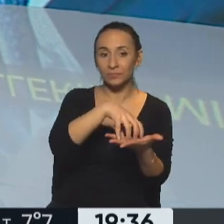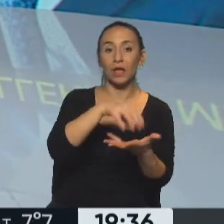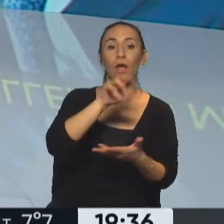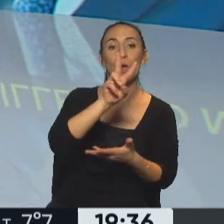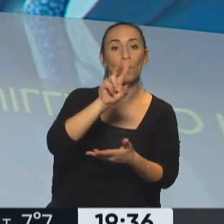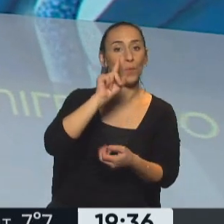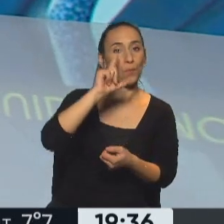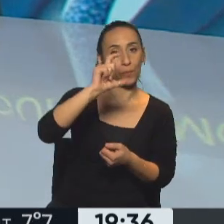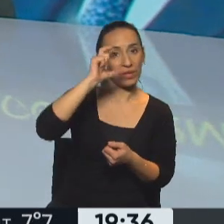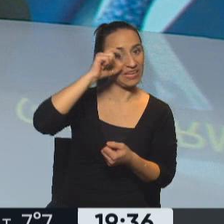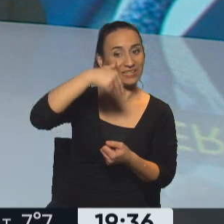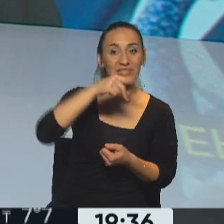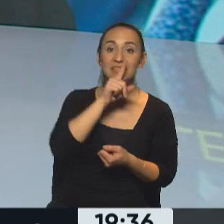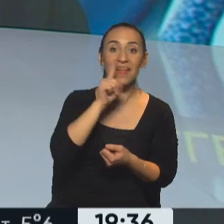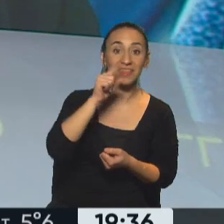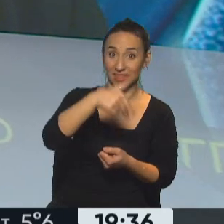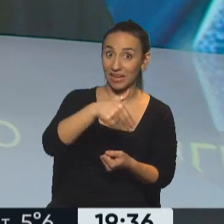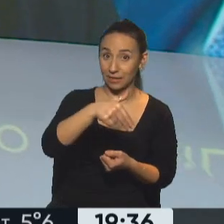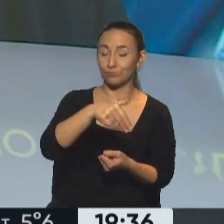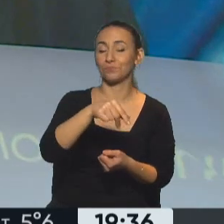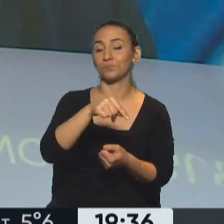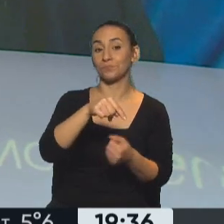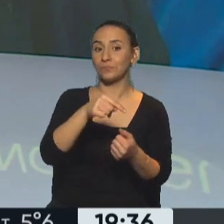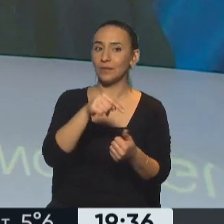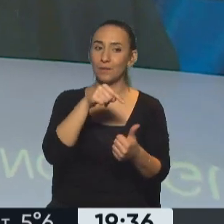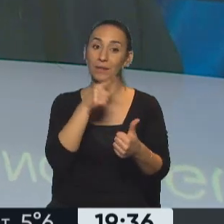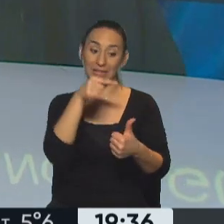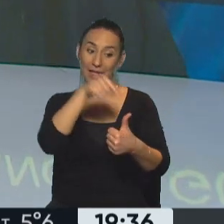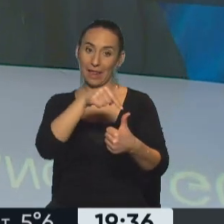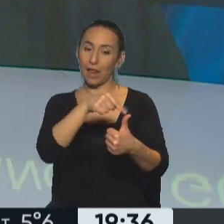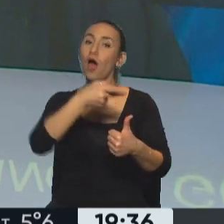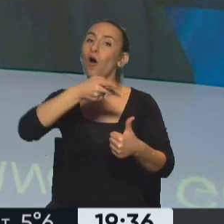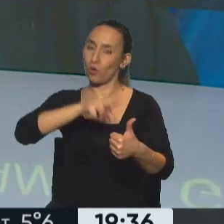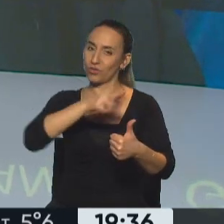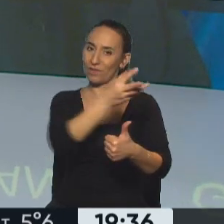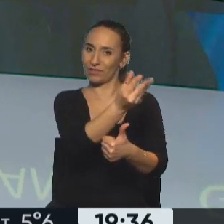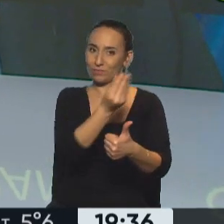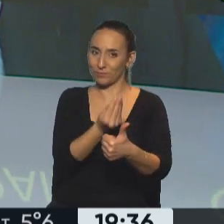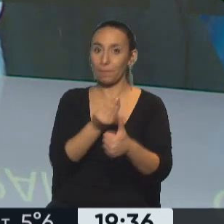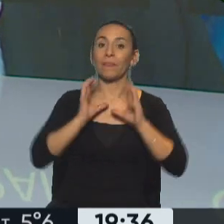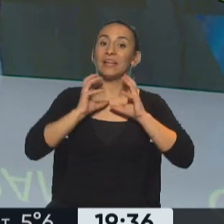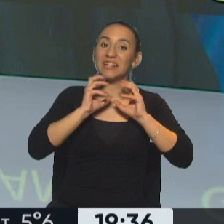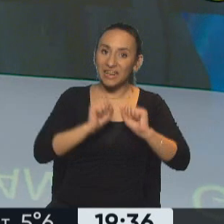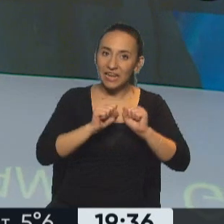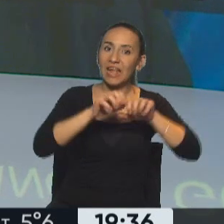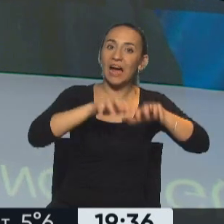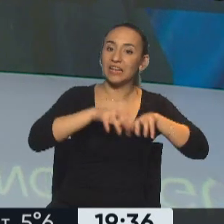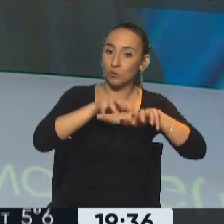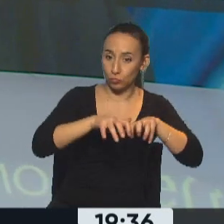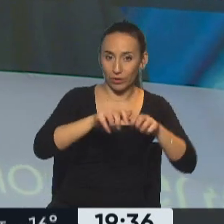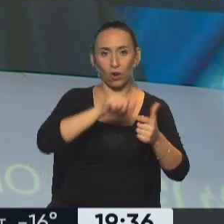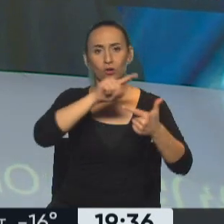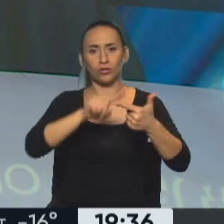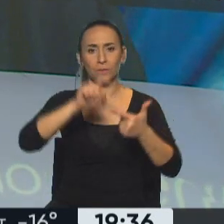hoy es la primera opción para ocupar justamente nuevamente la Secretaría de Agricultura. Este señor Lizando Keller, ¿y